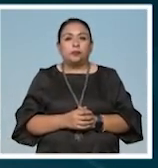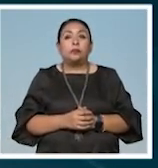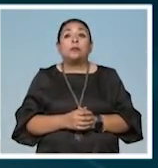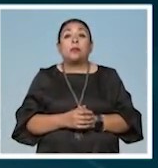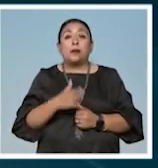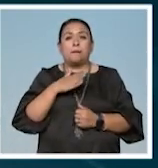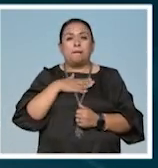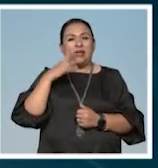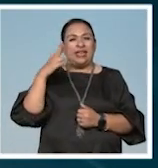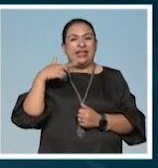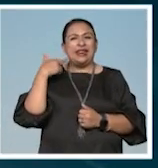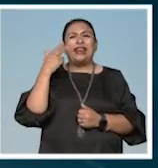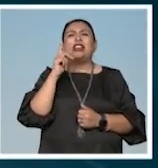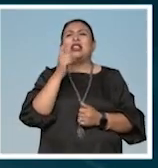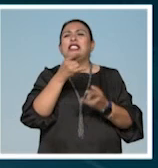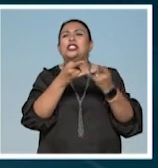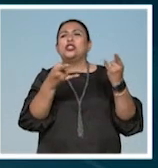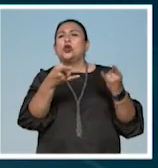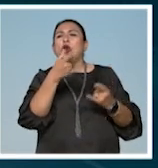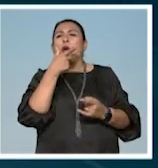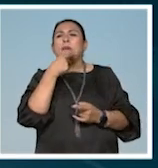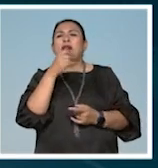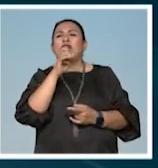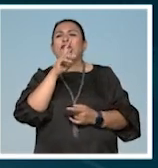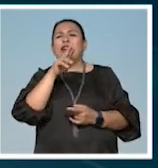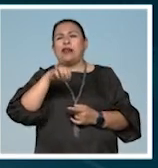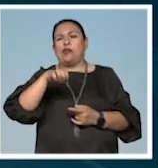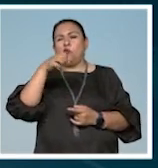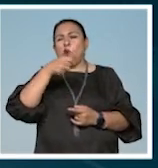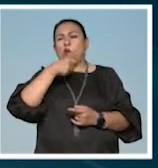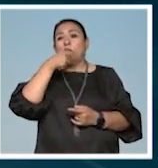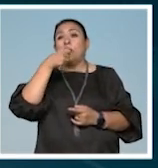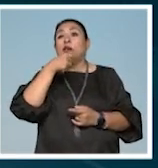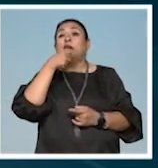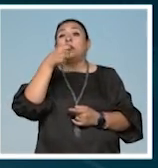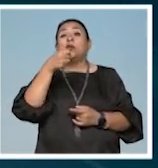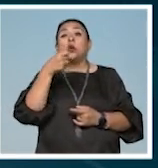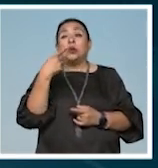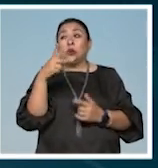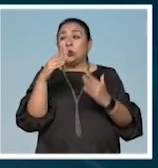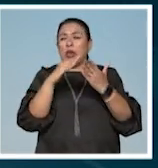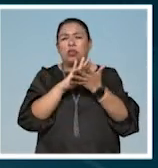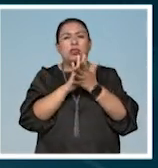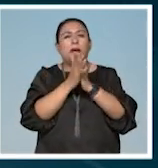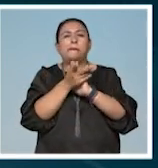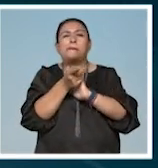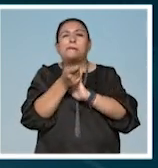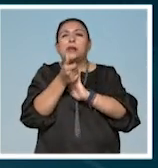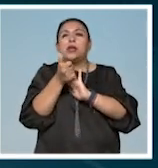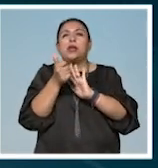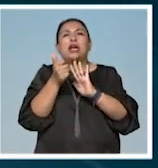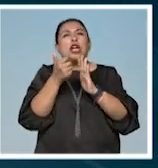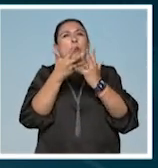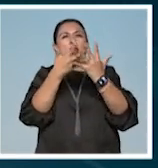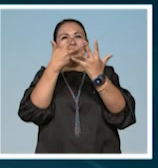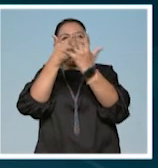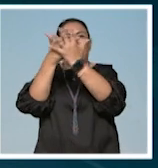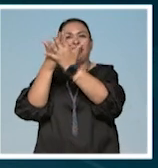Mi Reino retrata la historia de Fernando, un hombre de la tercera edad que ha convertido su casa en una especie de jaula de oro.